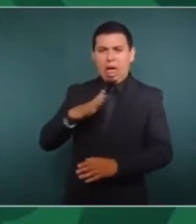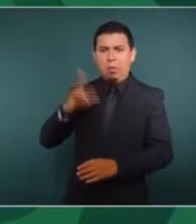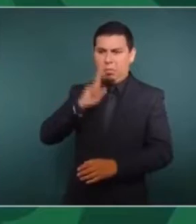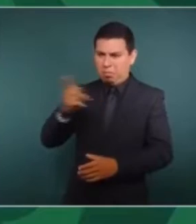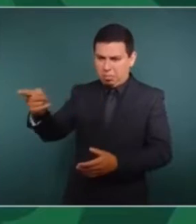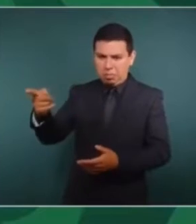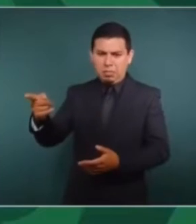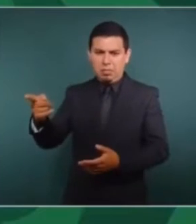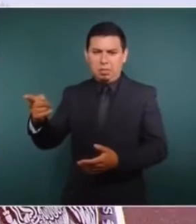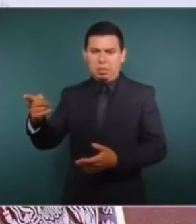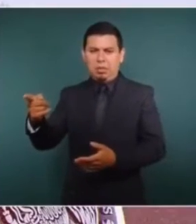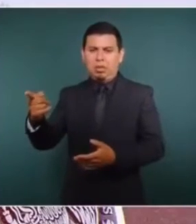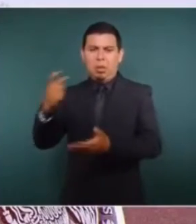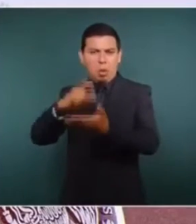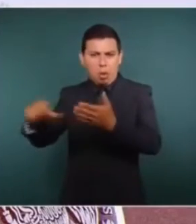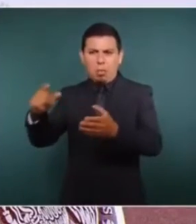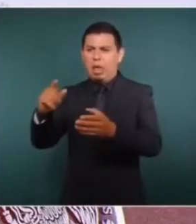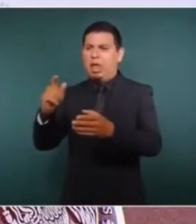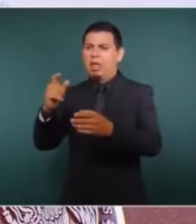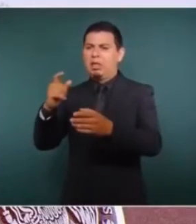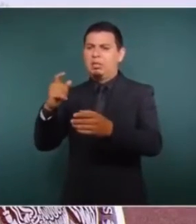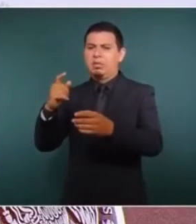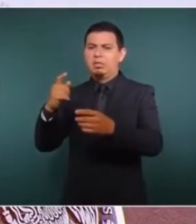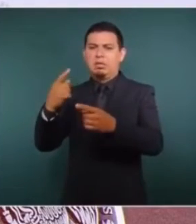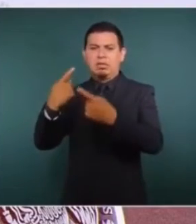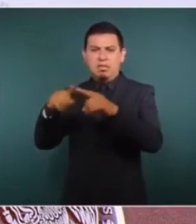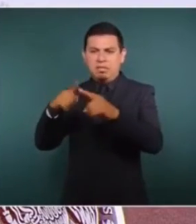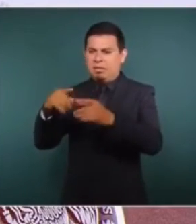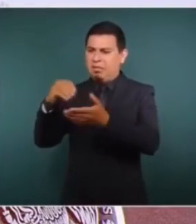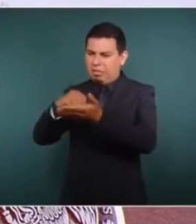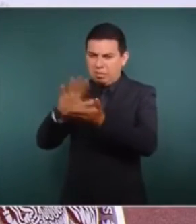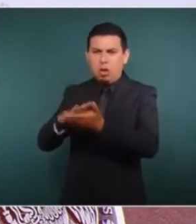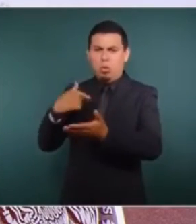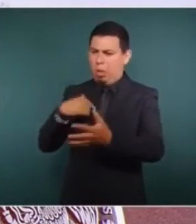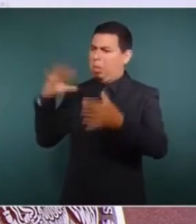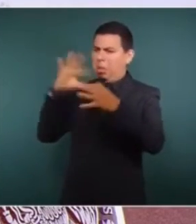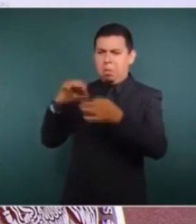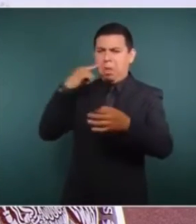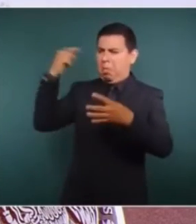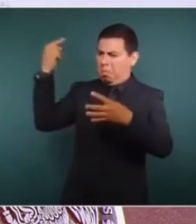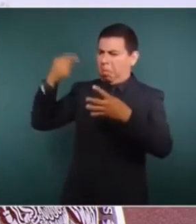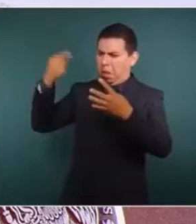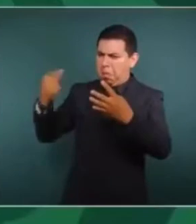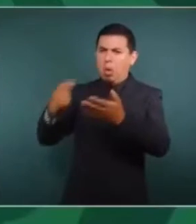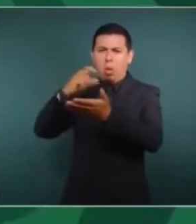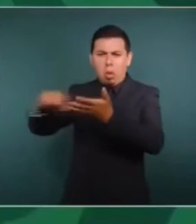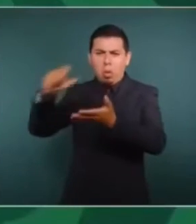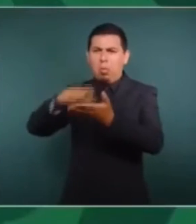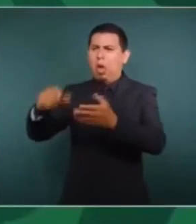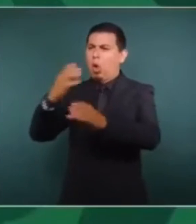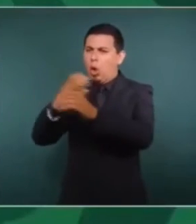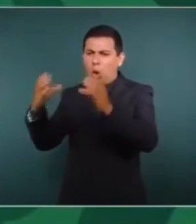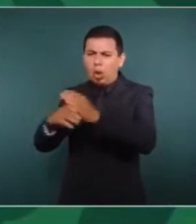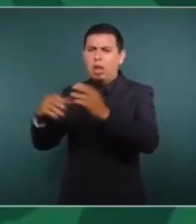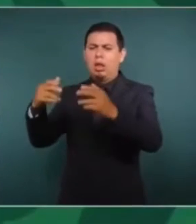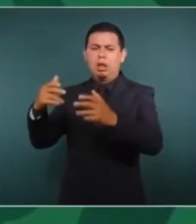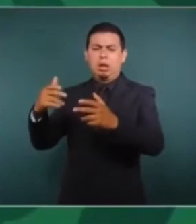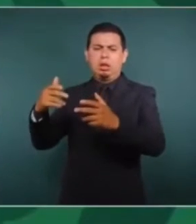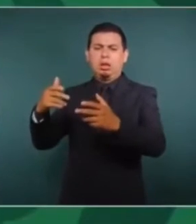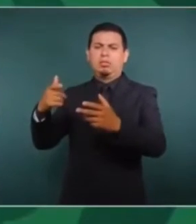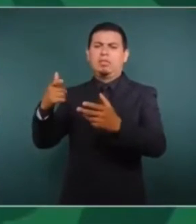menciono la compra, le describo lo que habían hecho con la compra de la planta de